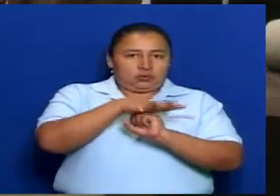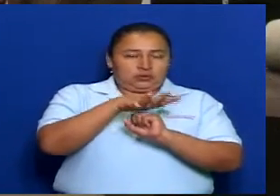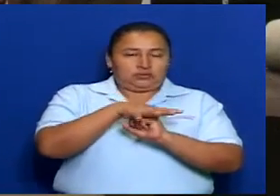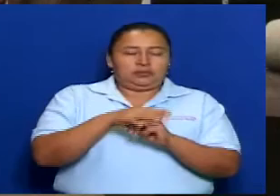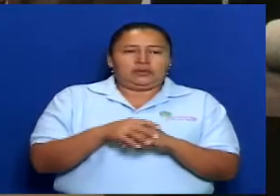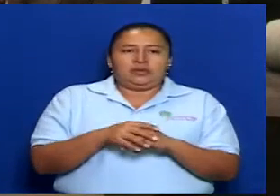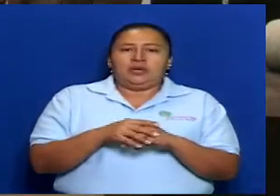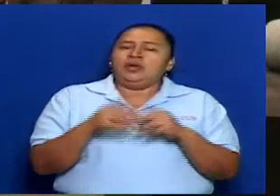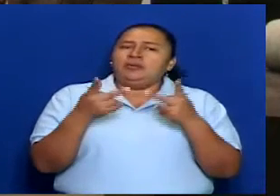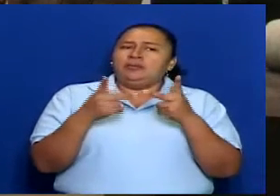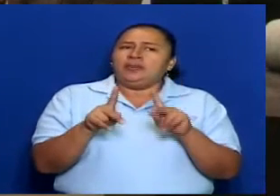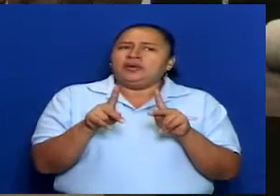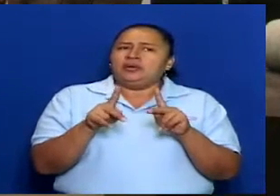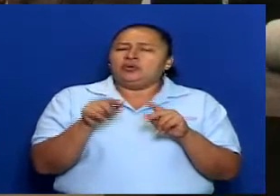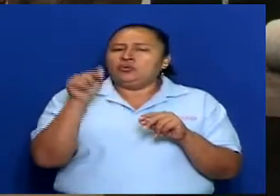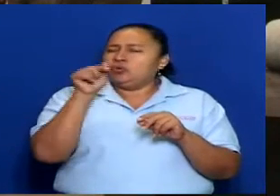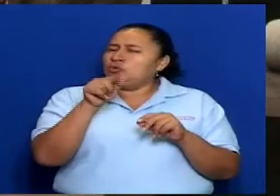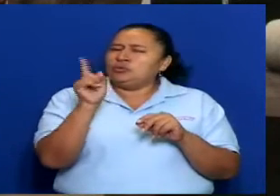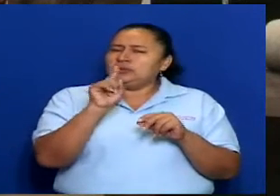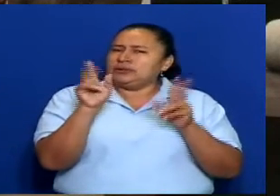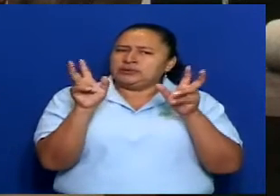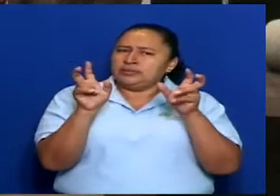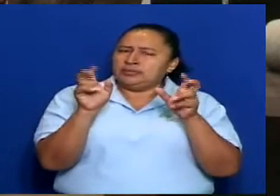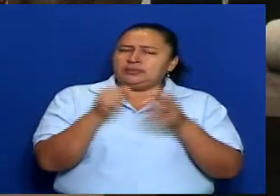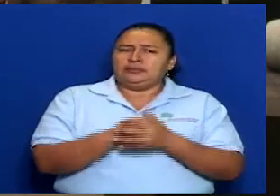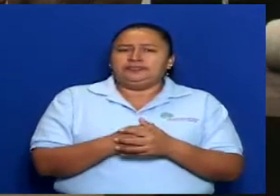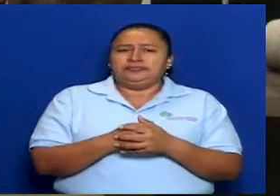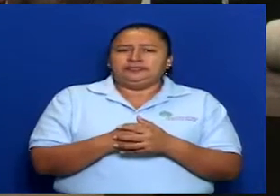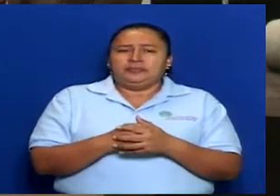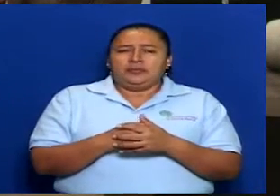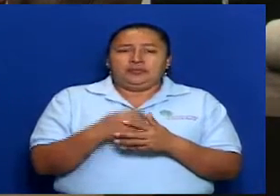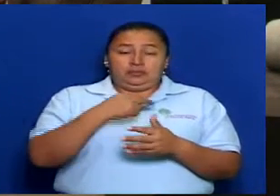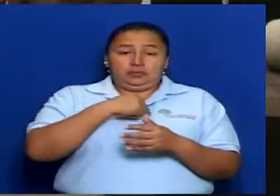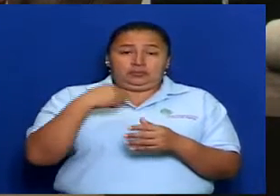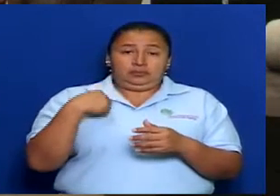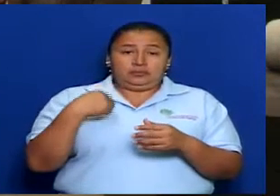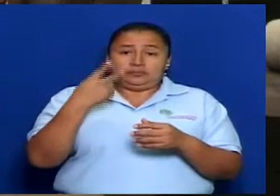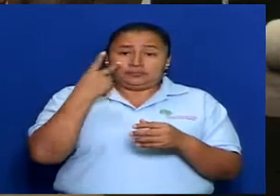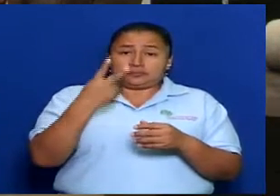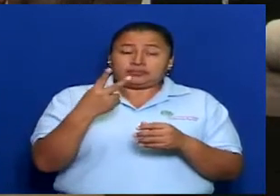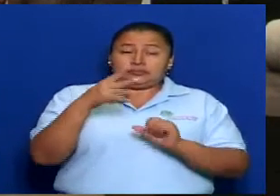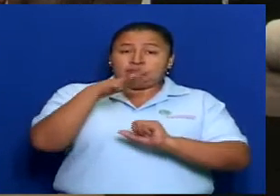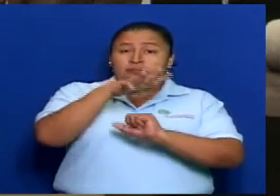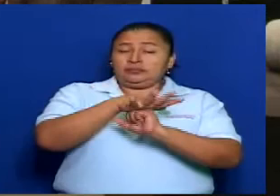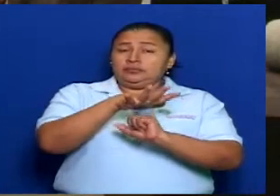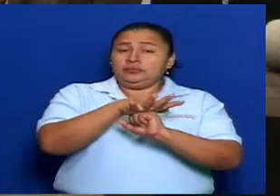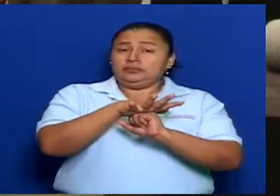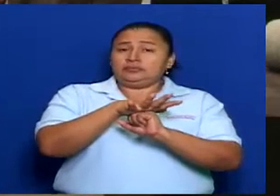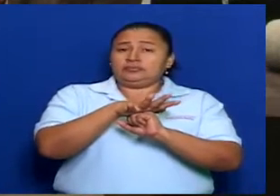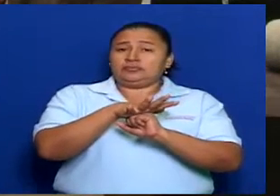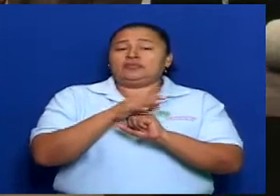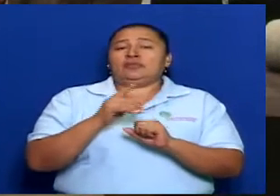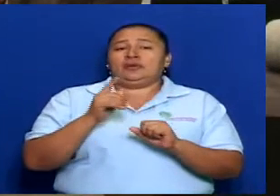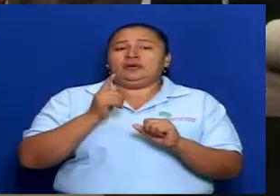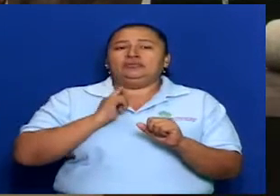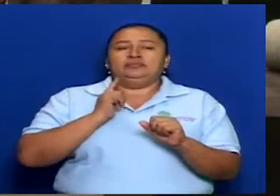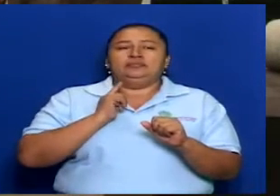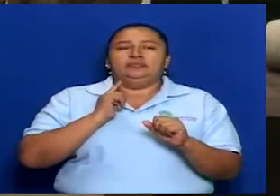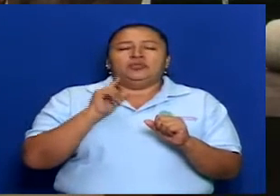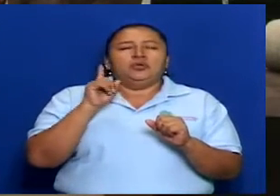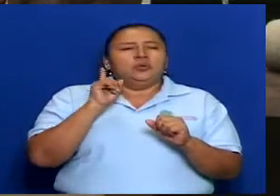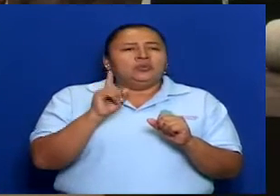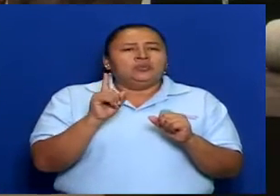Pero no solo desde ese aspecto. Si nosotros miramos la comisión, igual tiene una